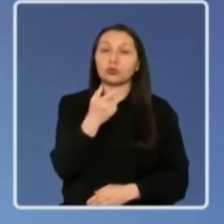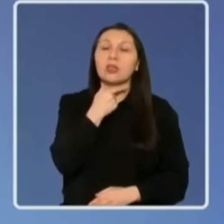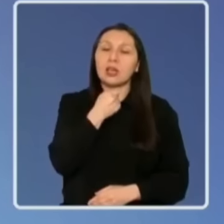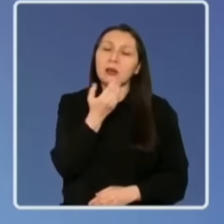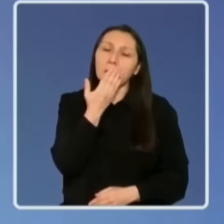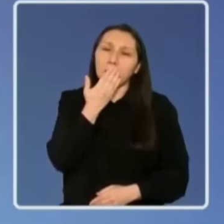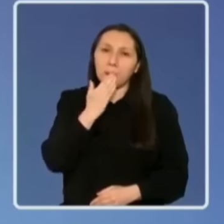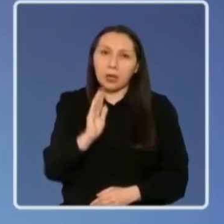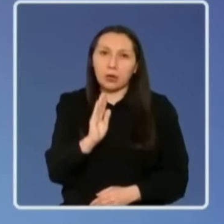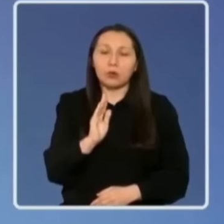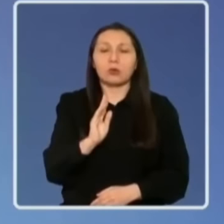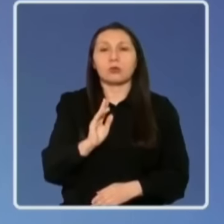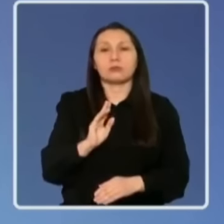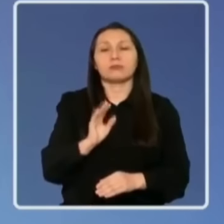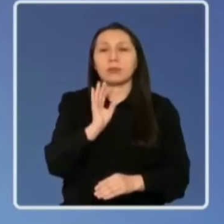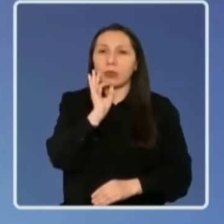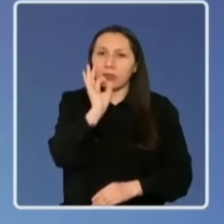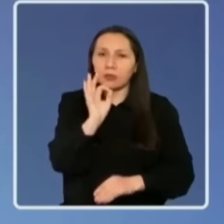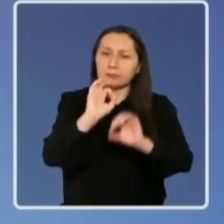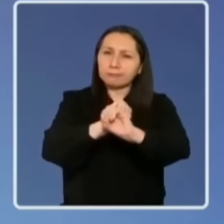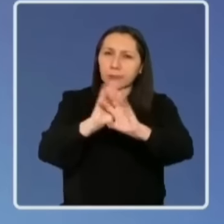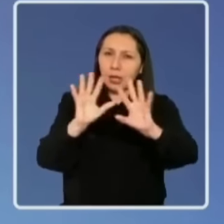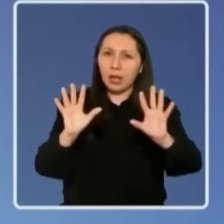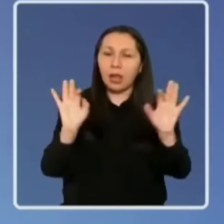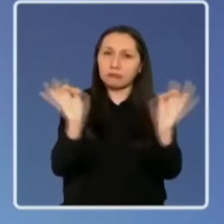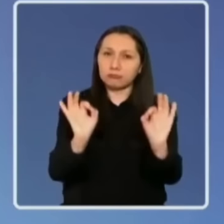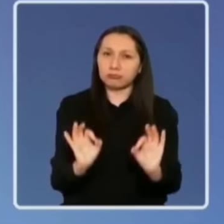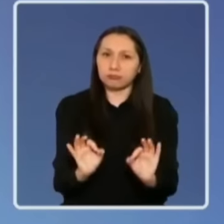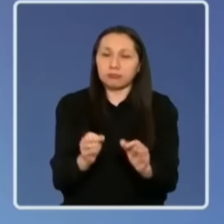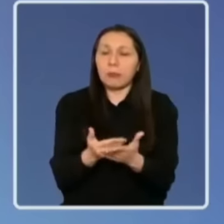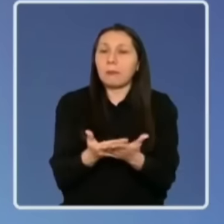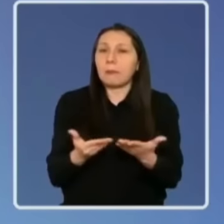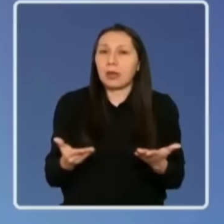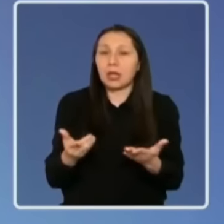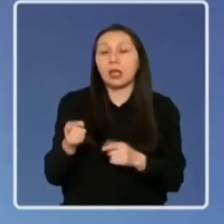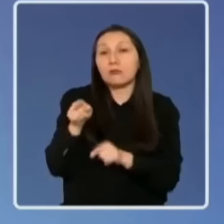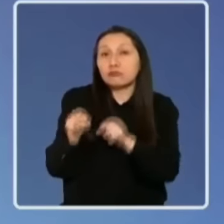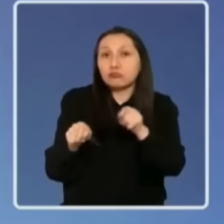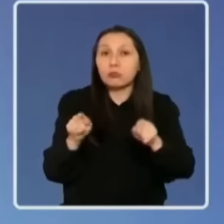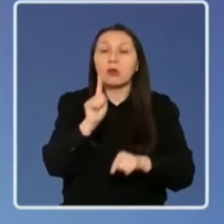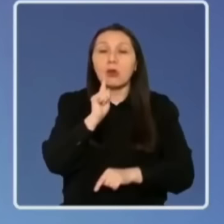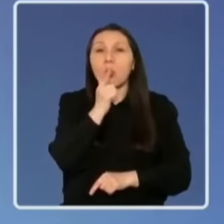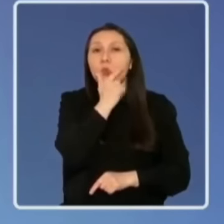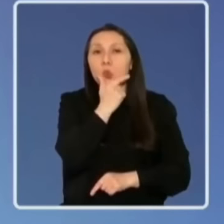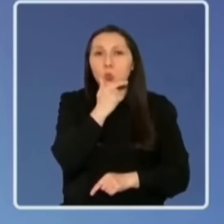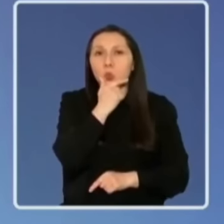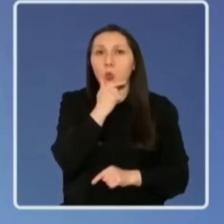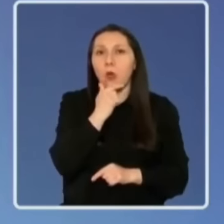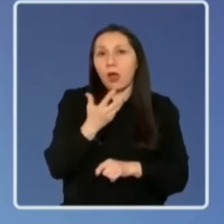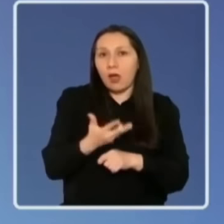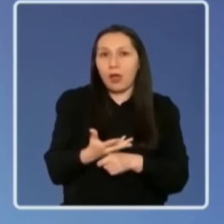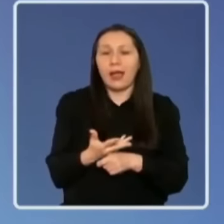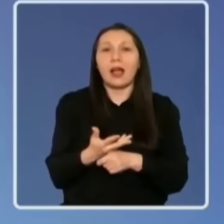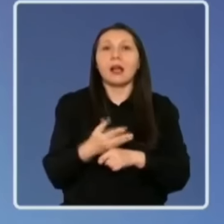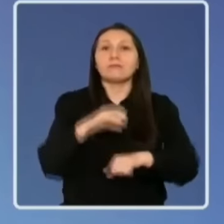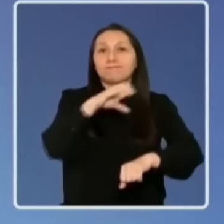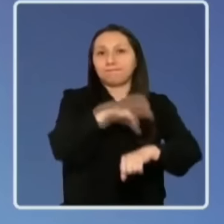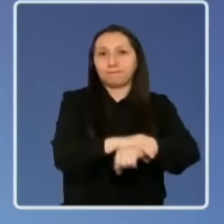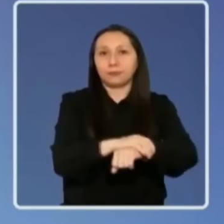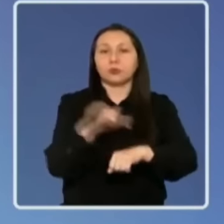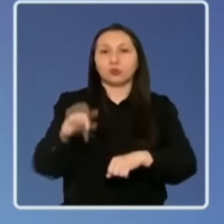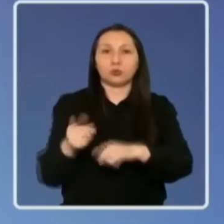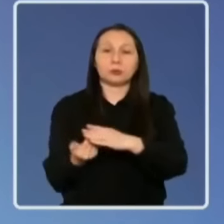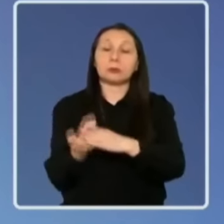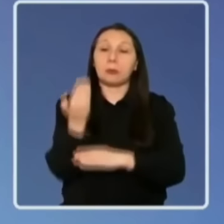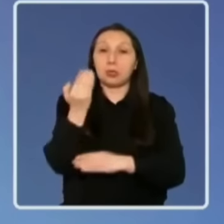conveniente hacer estas precisiones precisamente para las inquietudes que ustedes tenían dada la detención que se ha realizado